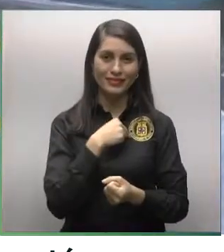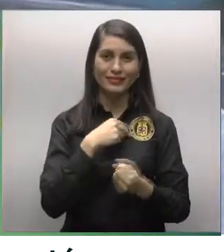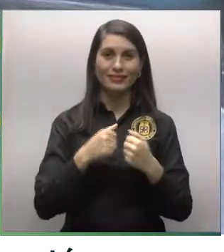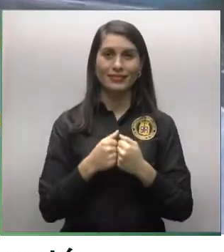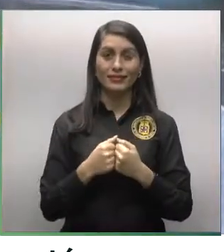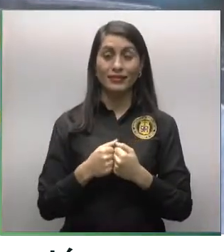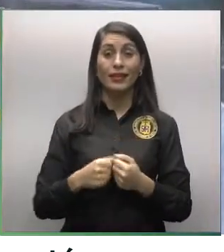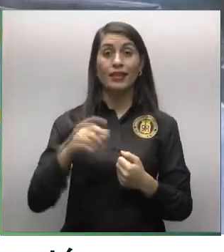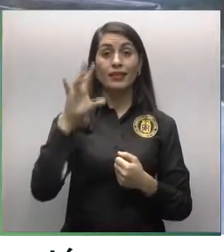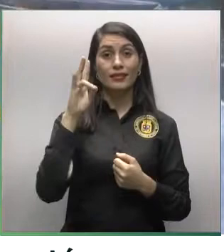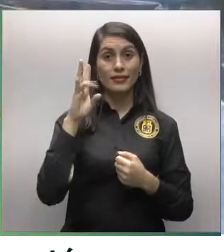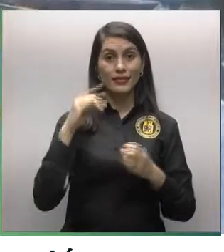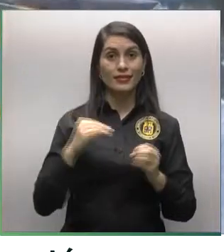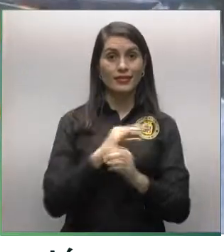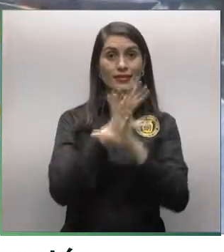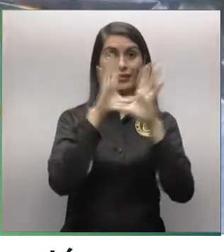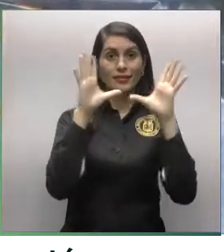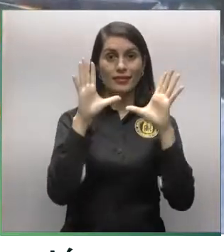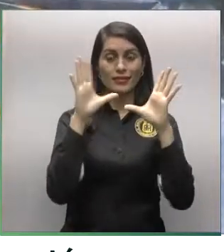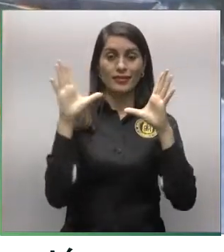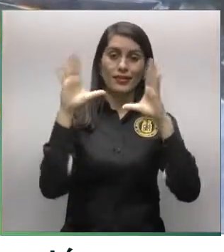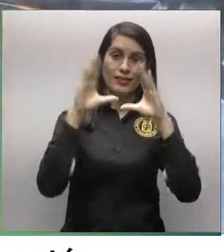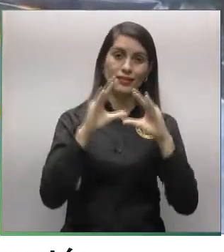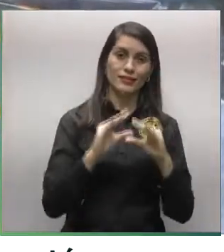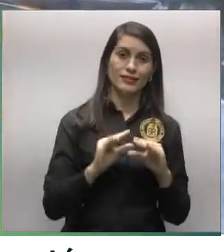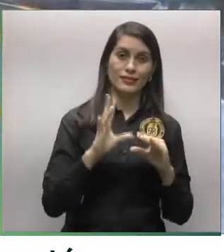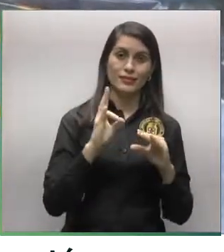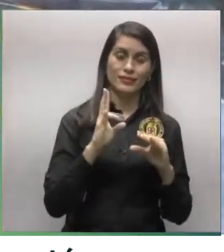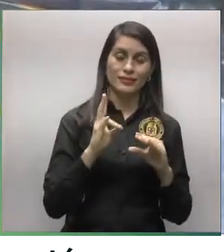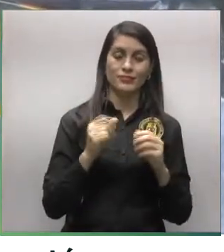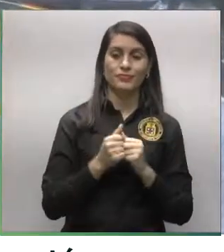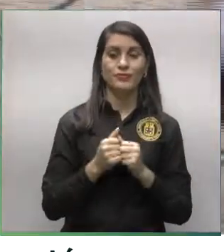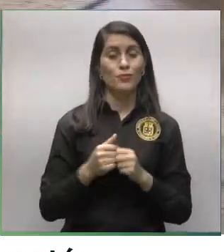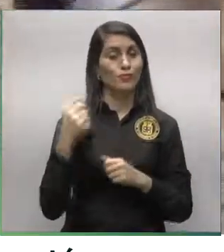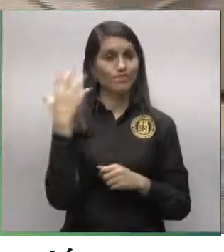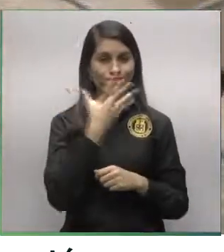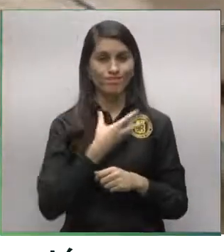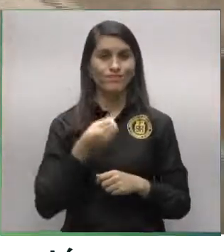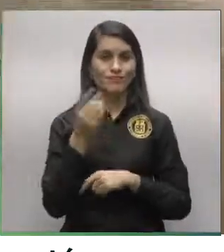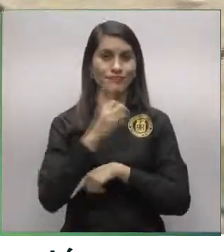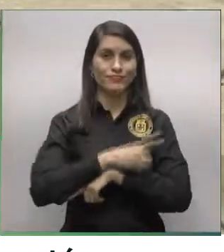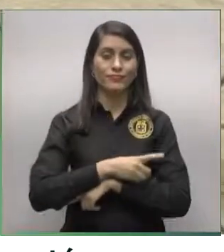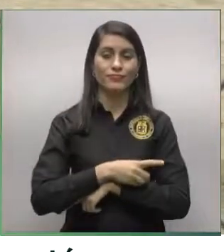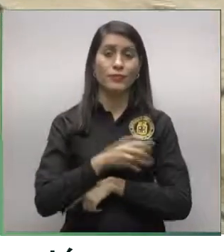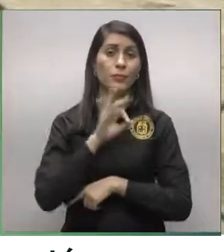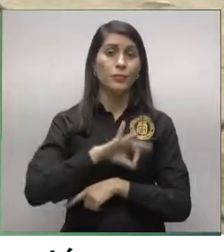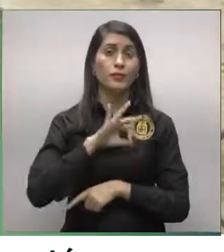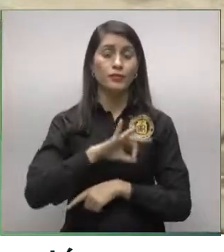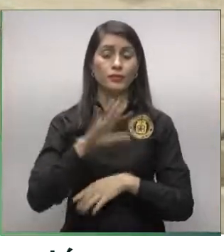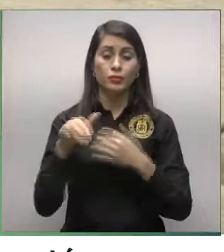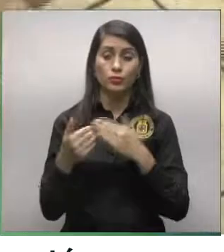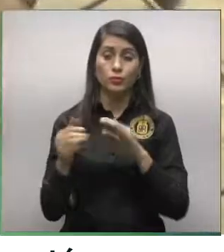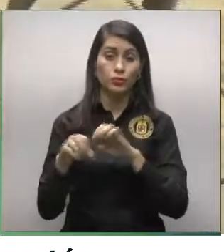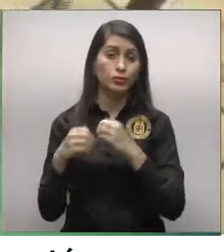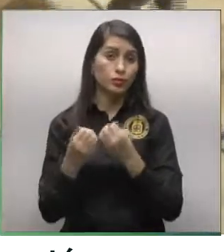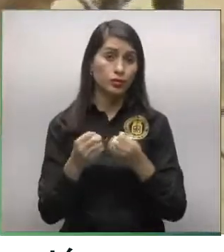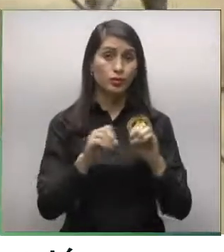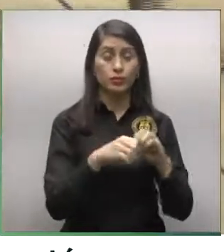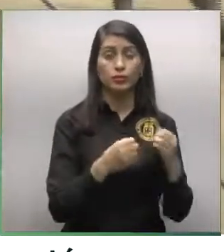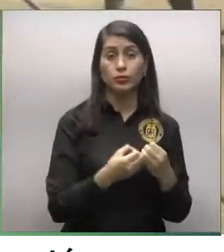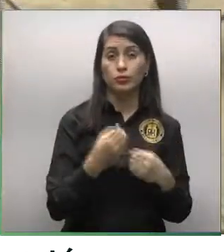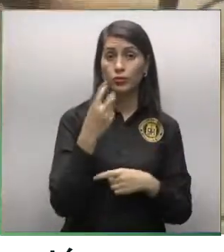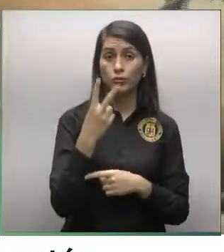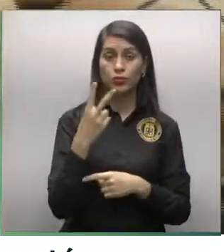a ser de 7 de la mañana a 7 de la noche, a ser un día maratónico, es a beneficio de ambas organizaciones que